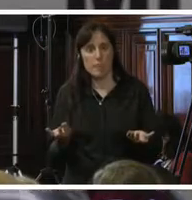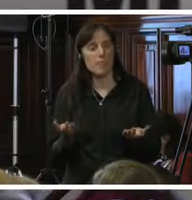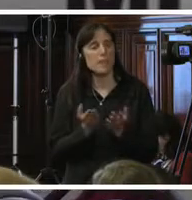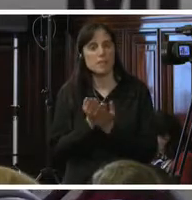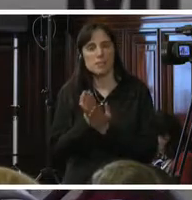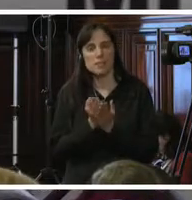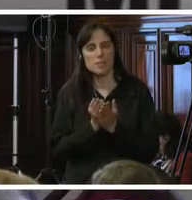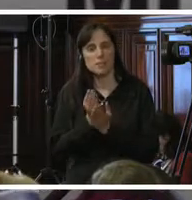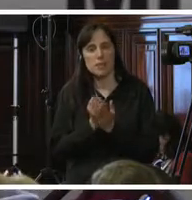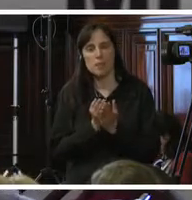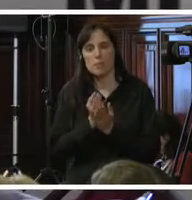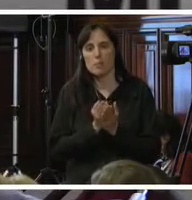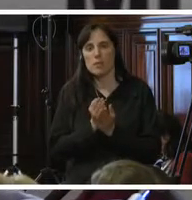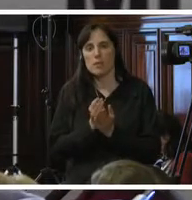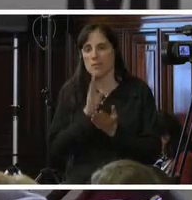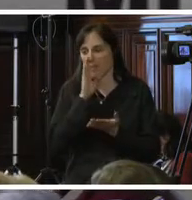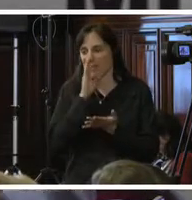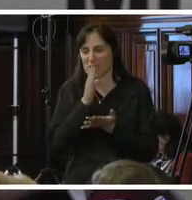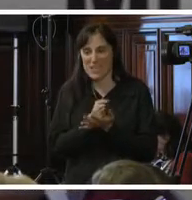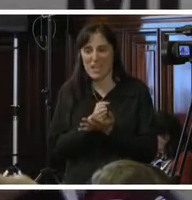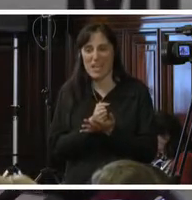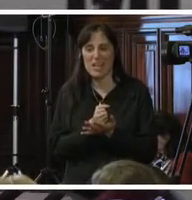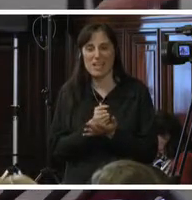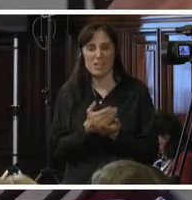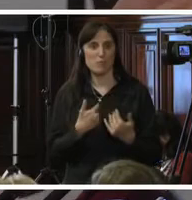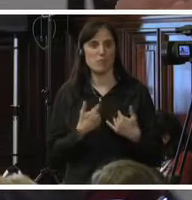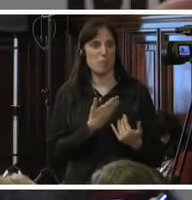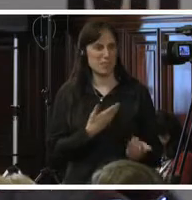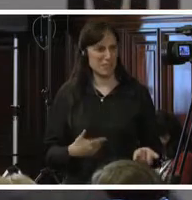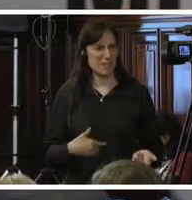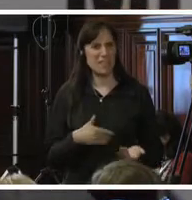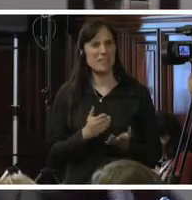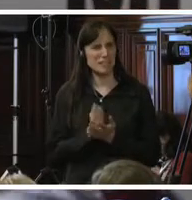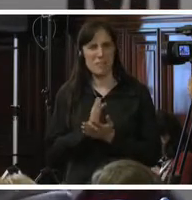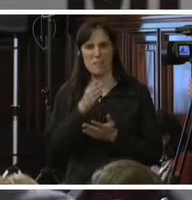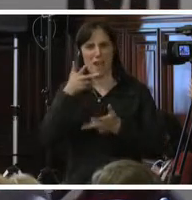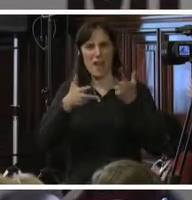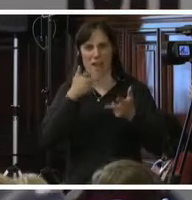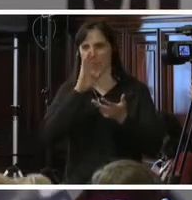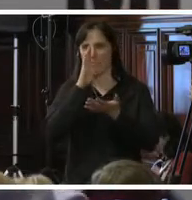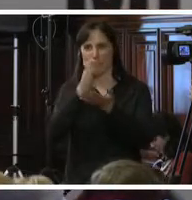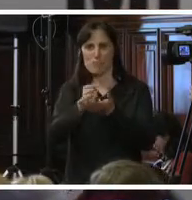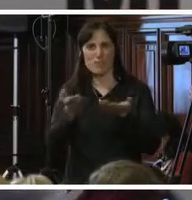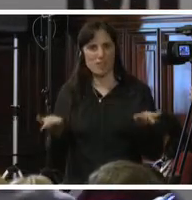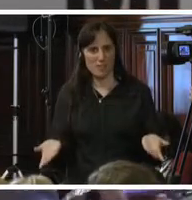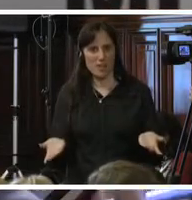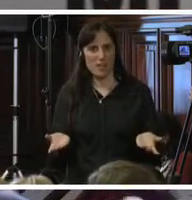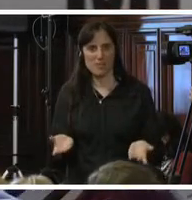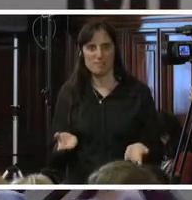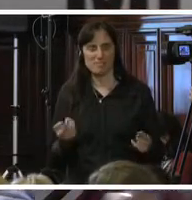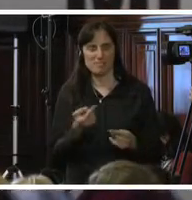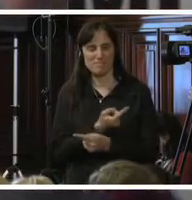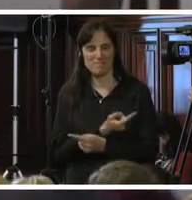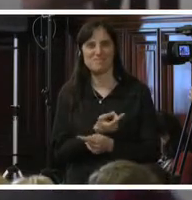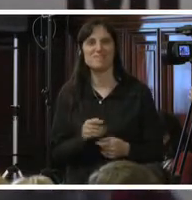Siempre hablo al final, cuando me toca presidir, tengo la última palabra, como quien dice. Bueno, por